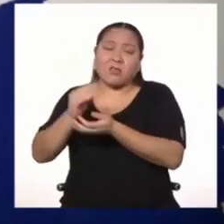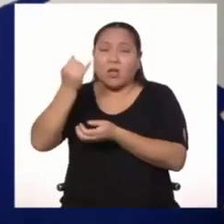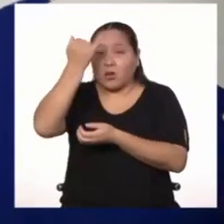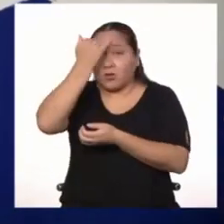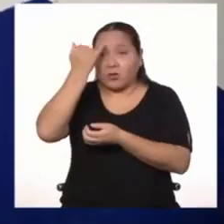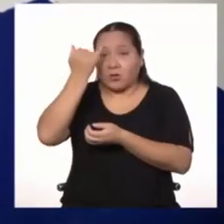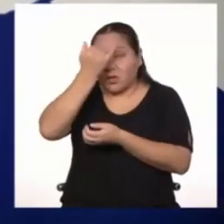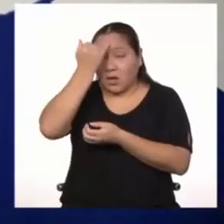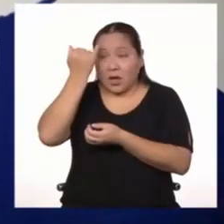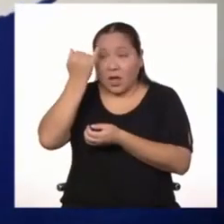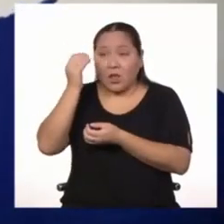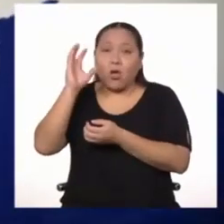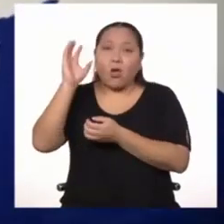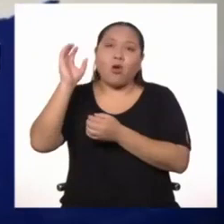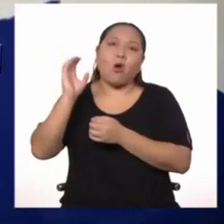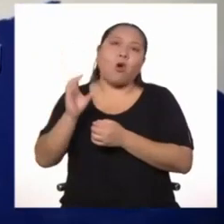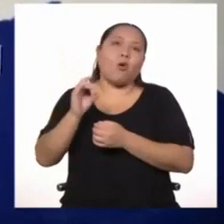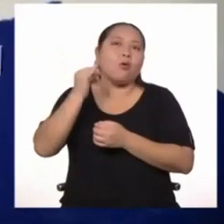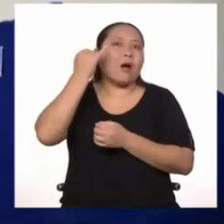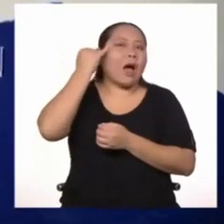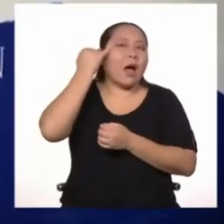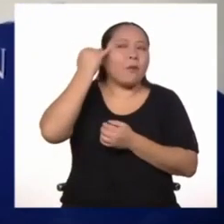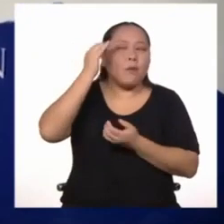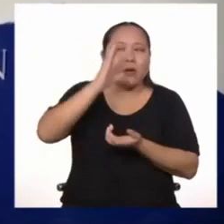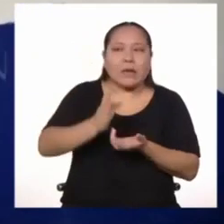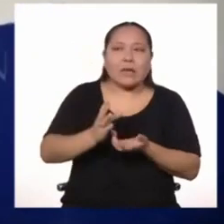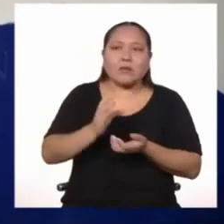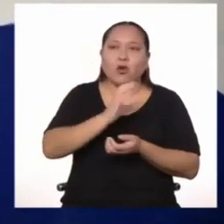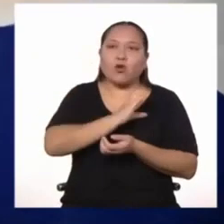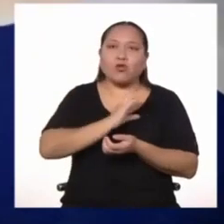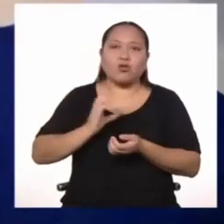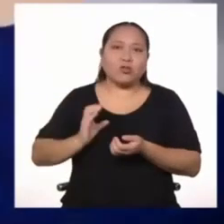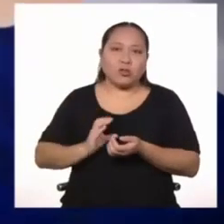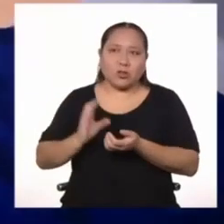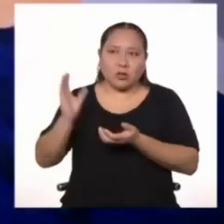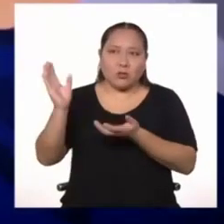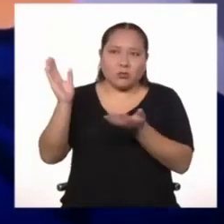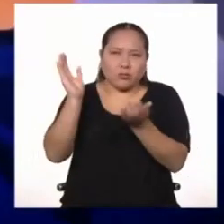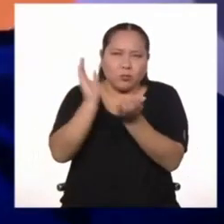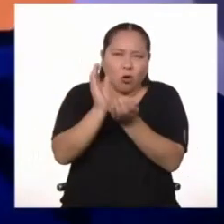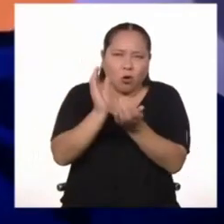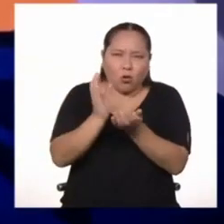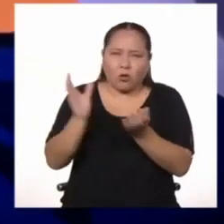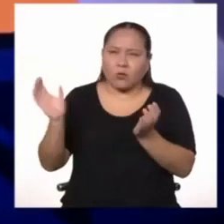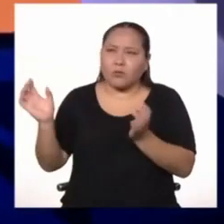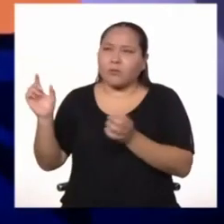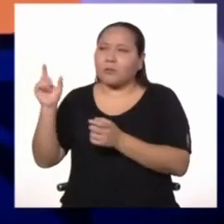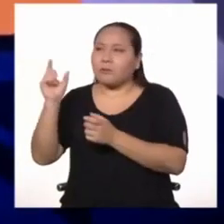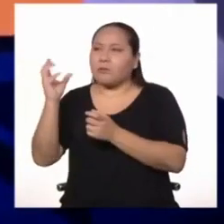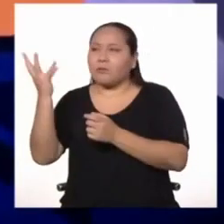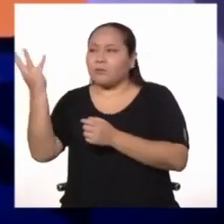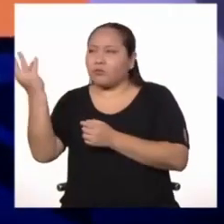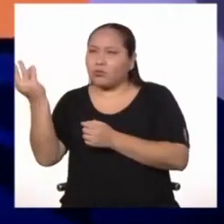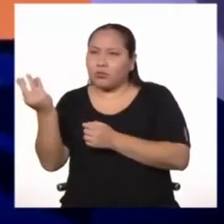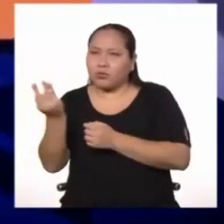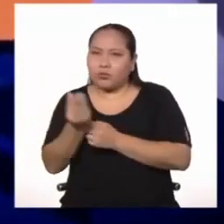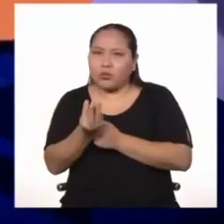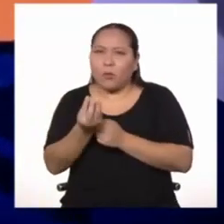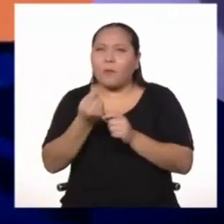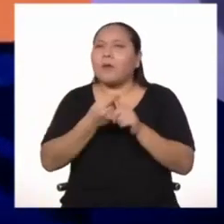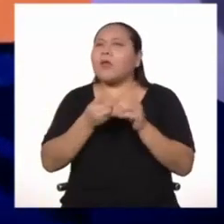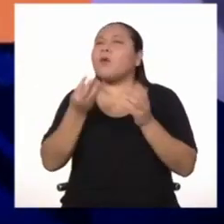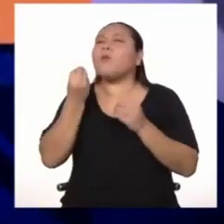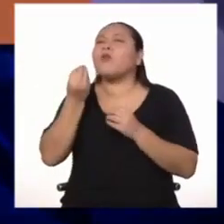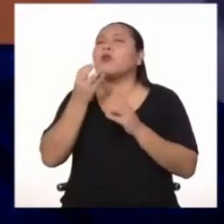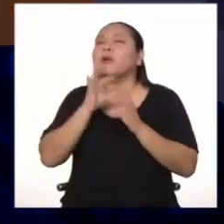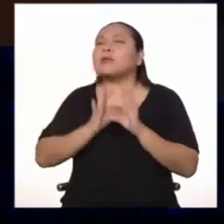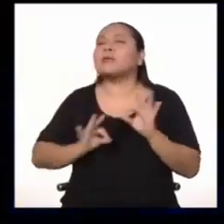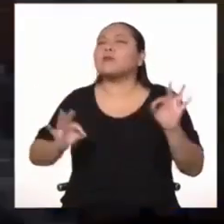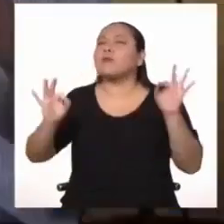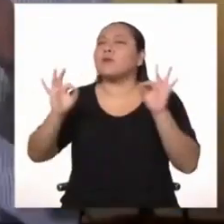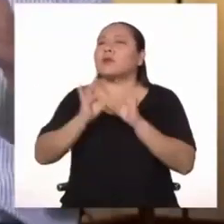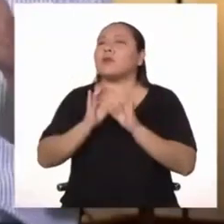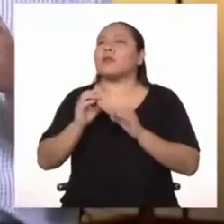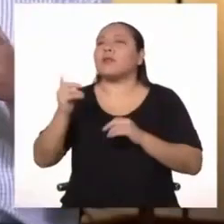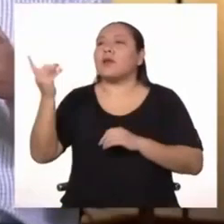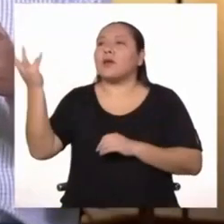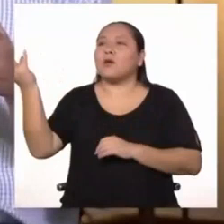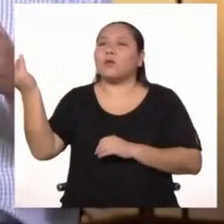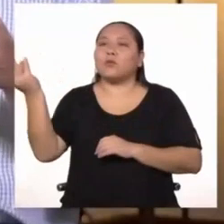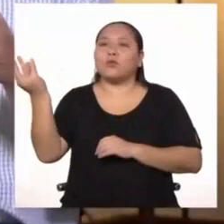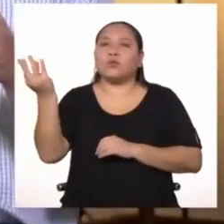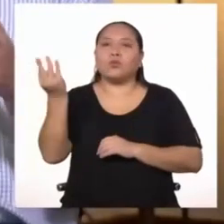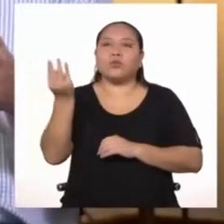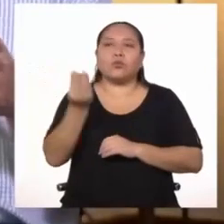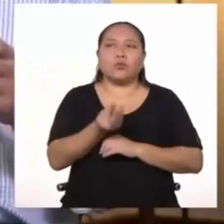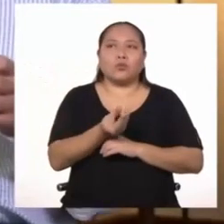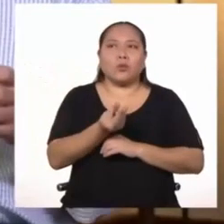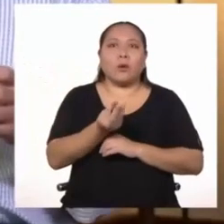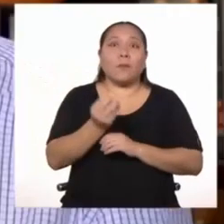o por supuesto la china, su singularidad radica en otro aspecto. Es una inmigración de mano de